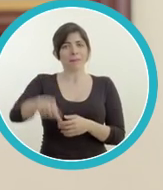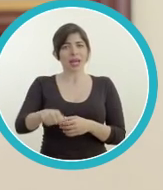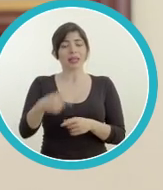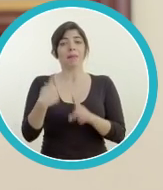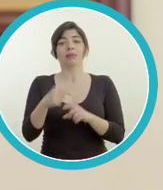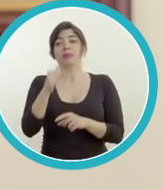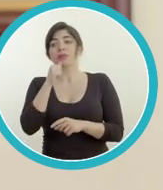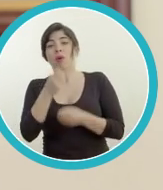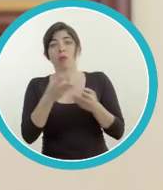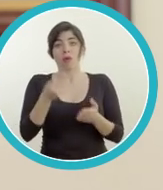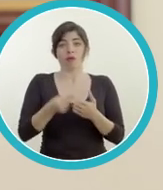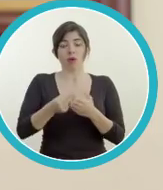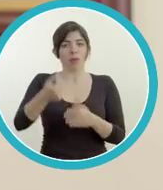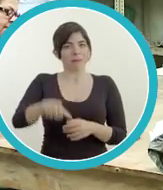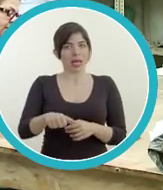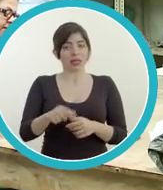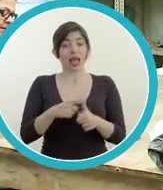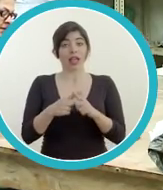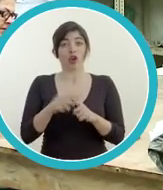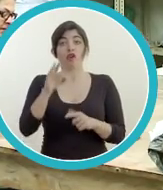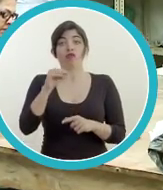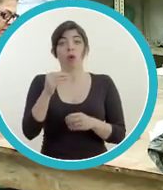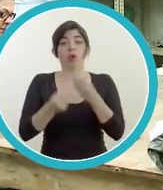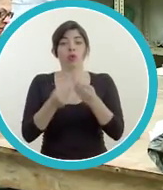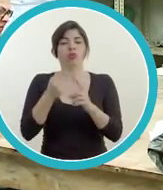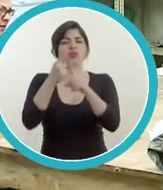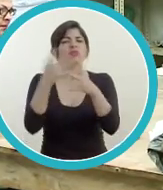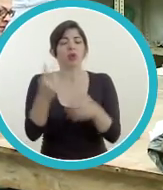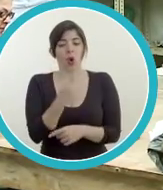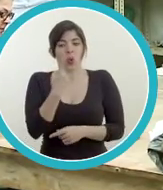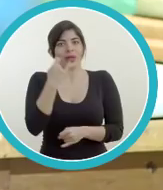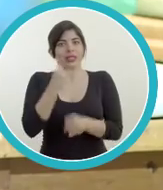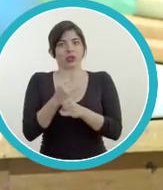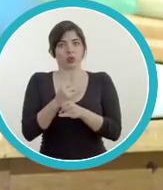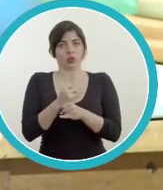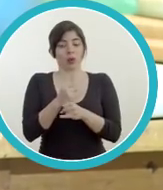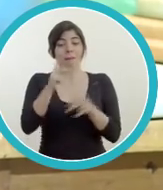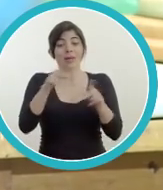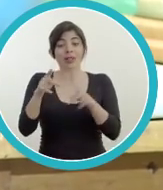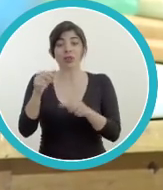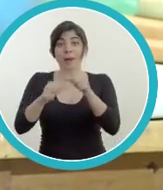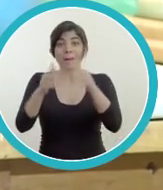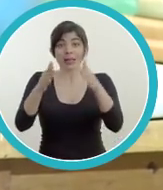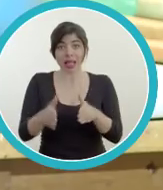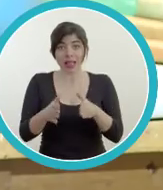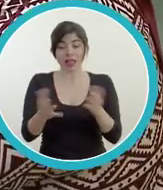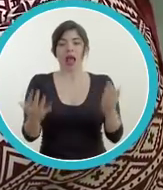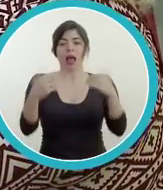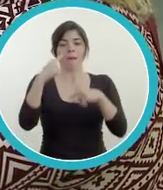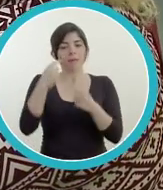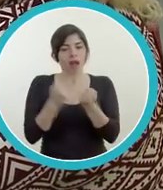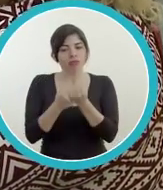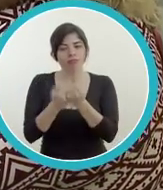y desperdicio de recursos públicos y privados. FONPRODUCE integrará en una sola institución los servicios para ayudar a